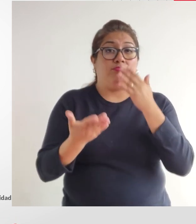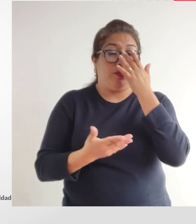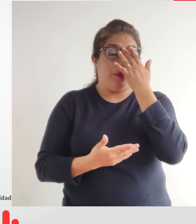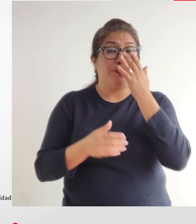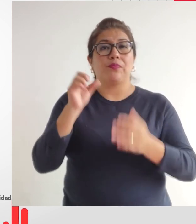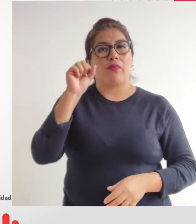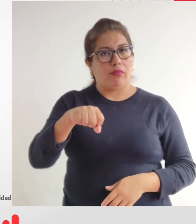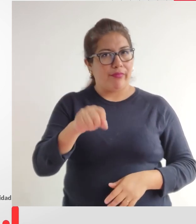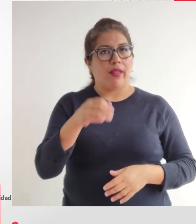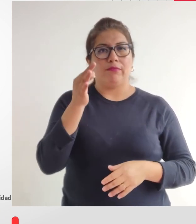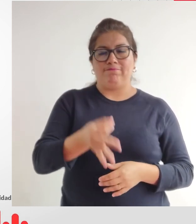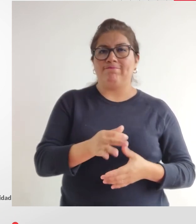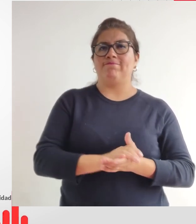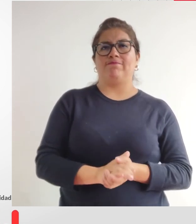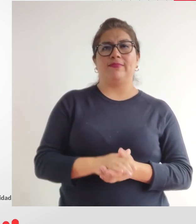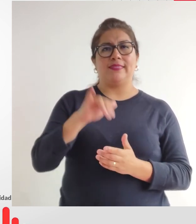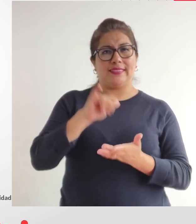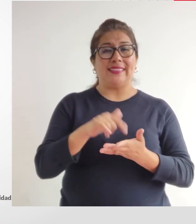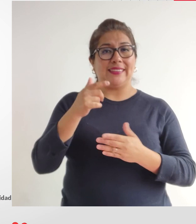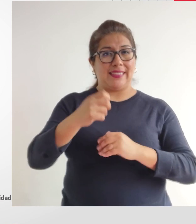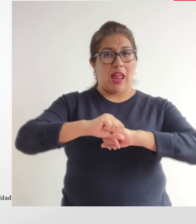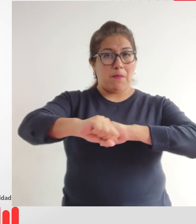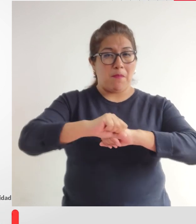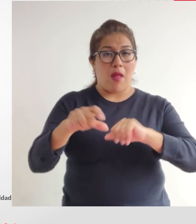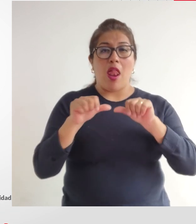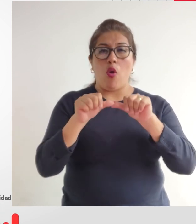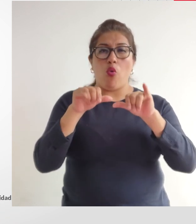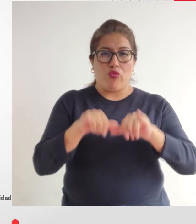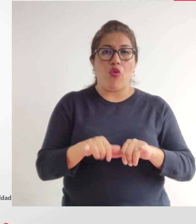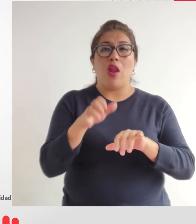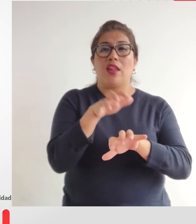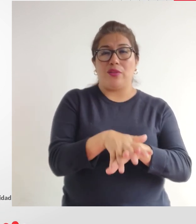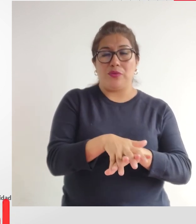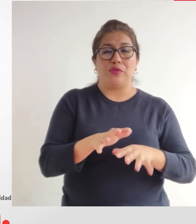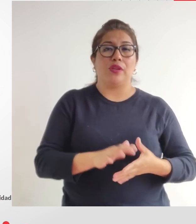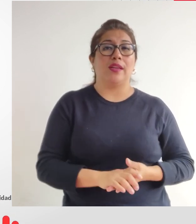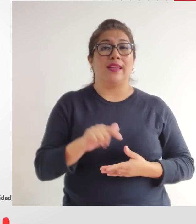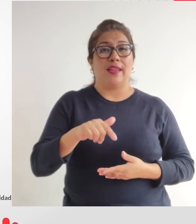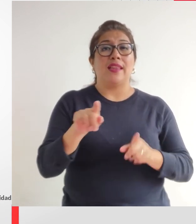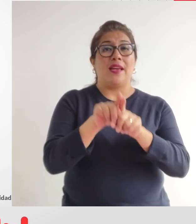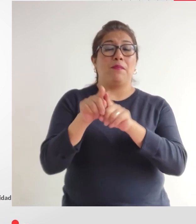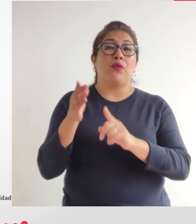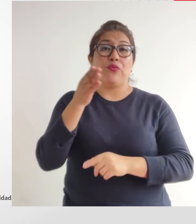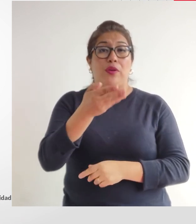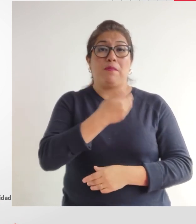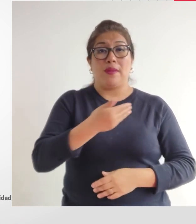Enrique y en ese sentido en esta presentación de nuestra campaña modo inclusión estuve el presidente de Conadis y también